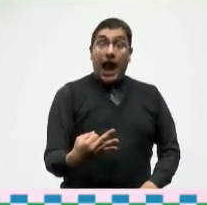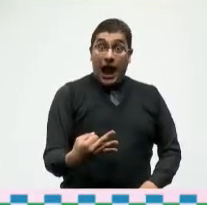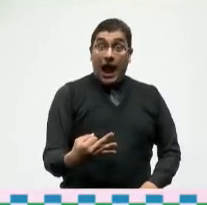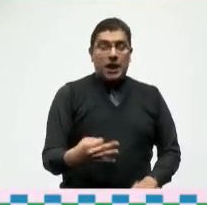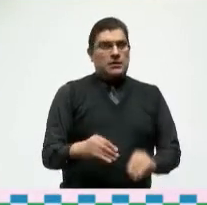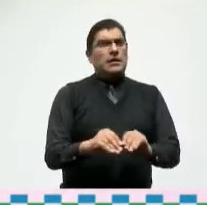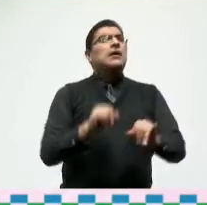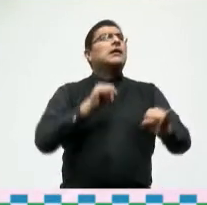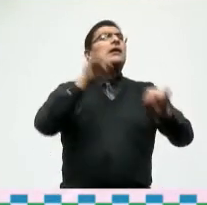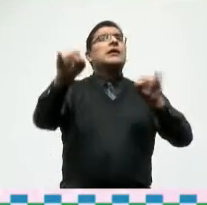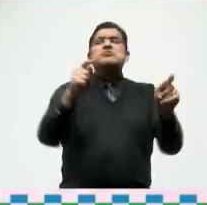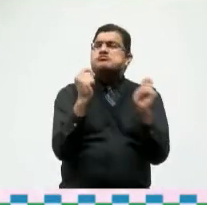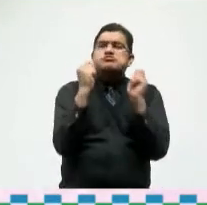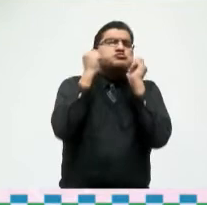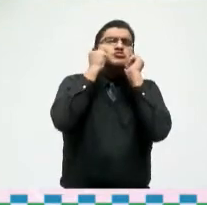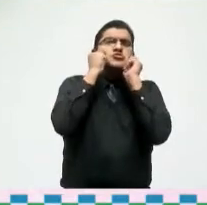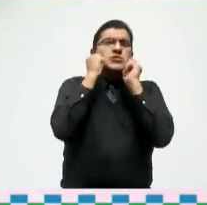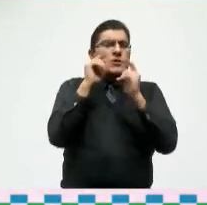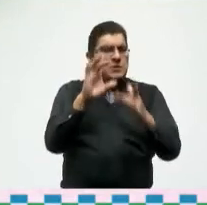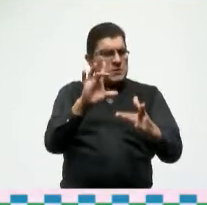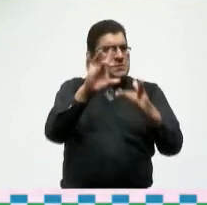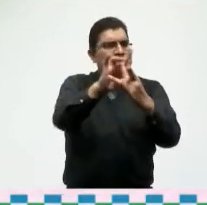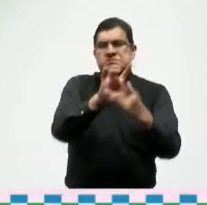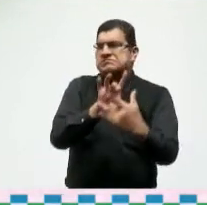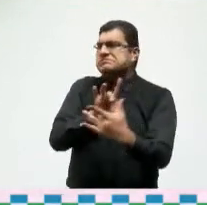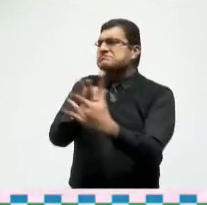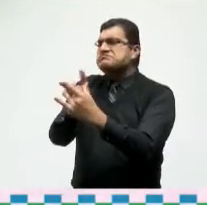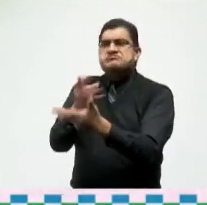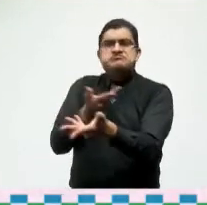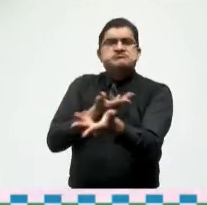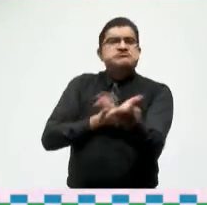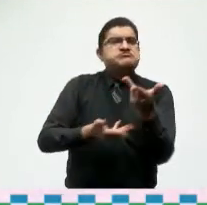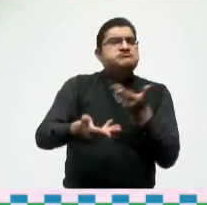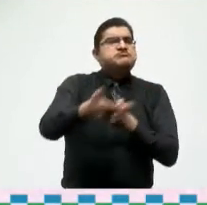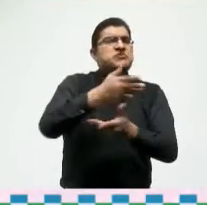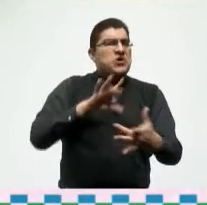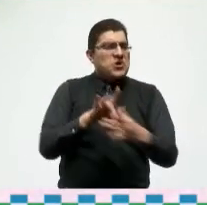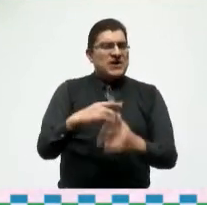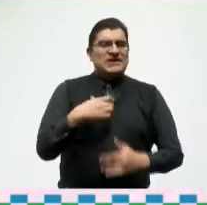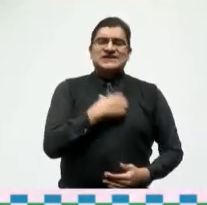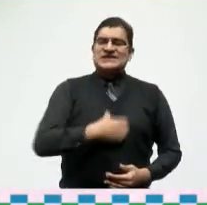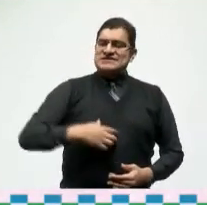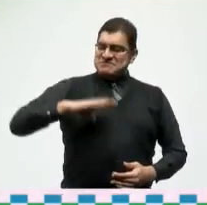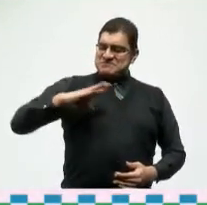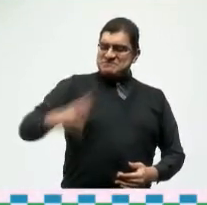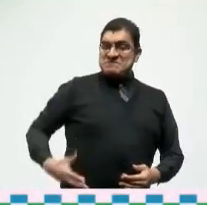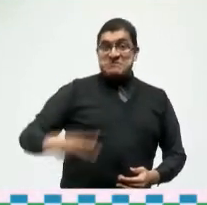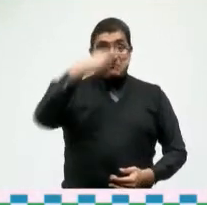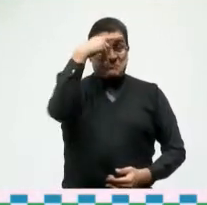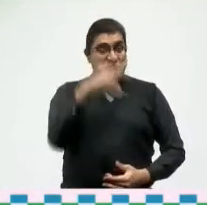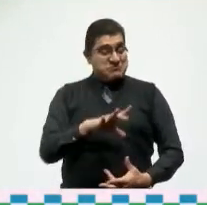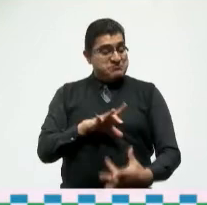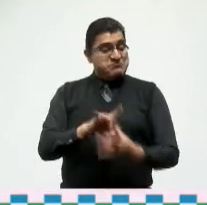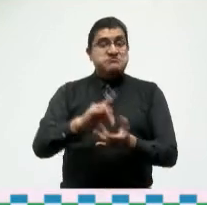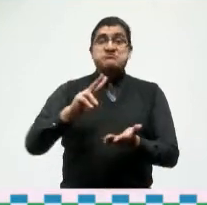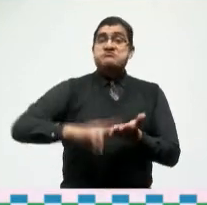tenemos una oportunidad de estrechar lazos y unirnos con el orgullo mexicano que nos escribe